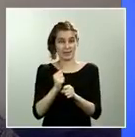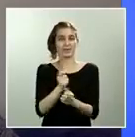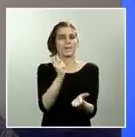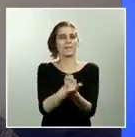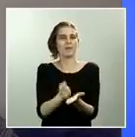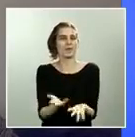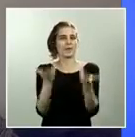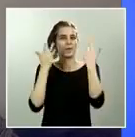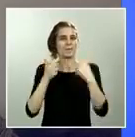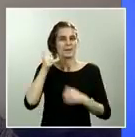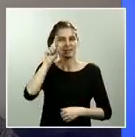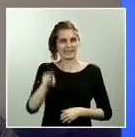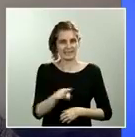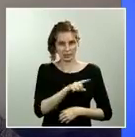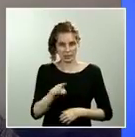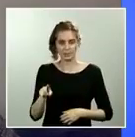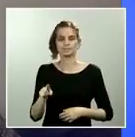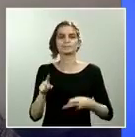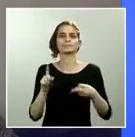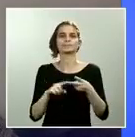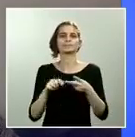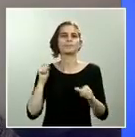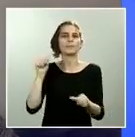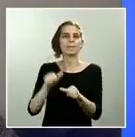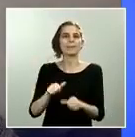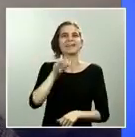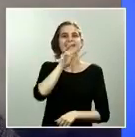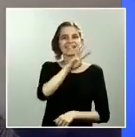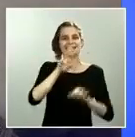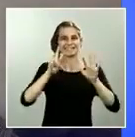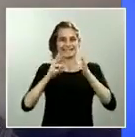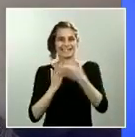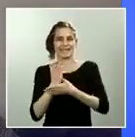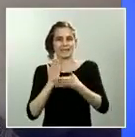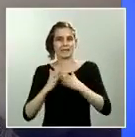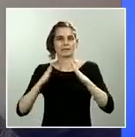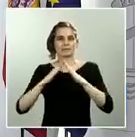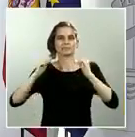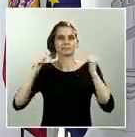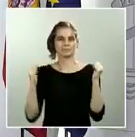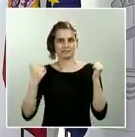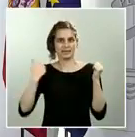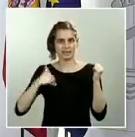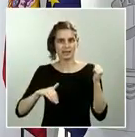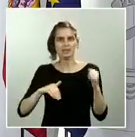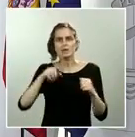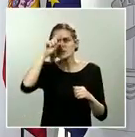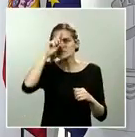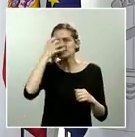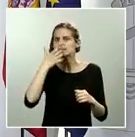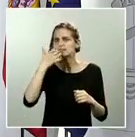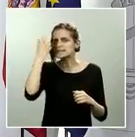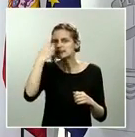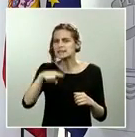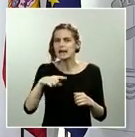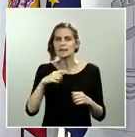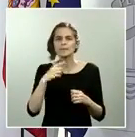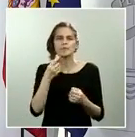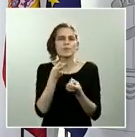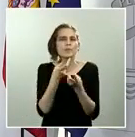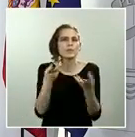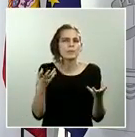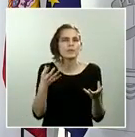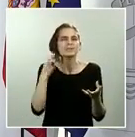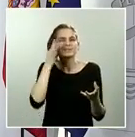días de confinamiento. No sé si tienen ya algunas cifras, algún baremo de la posible contabilización de casos de violencia de género, de denuncias